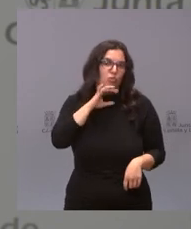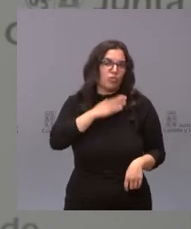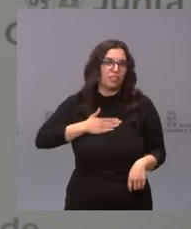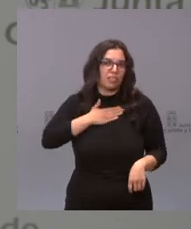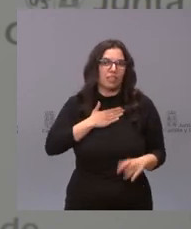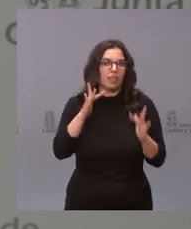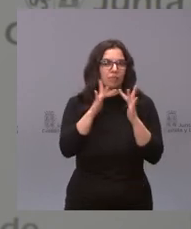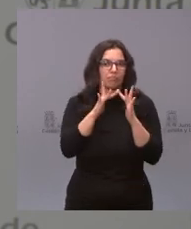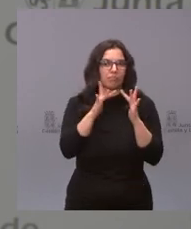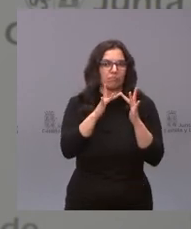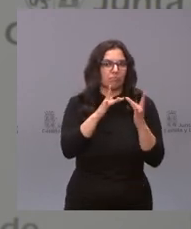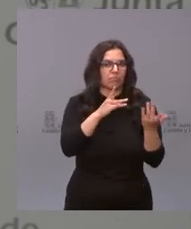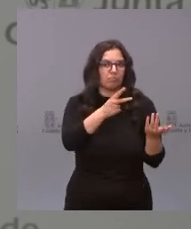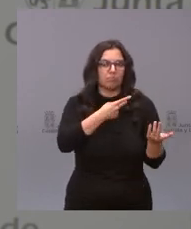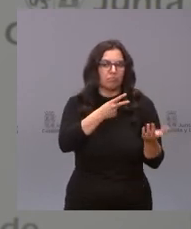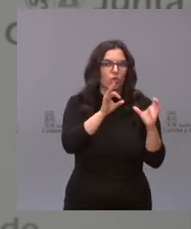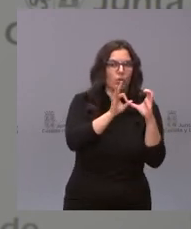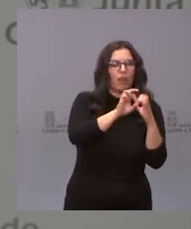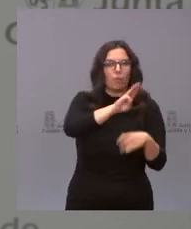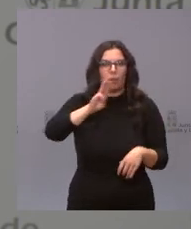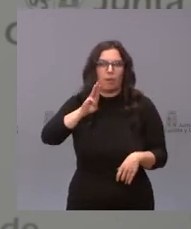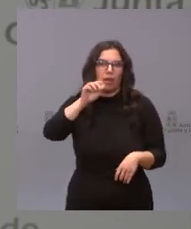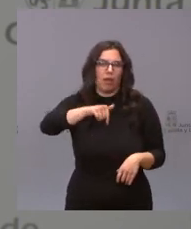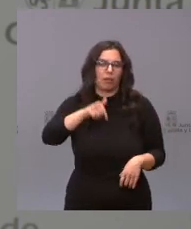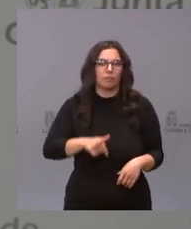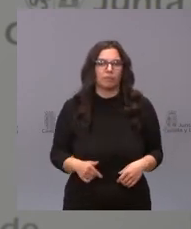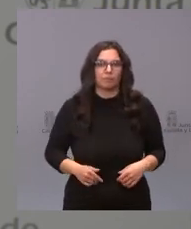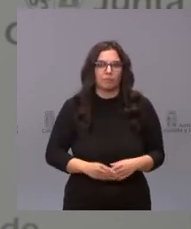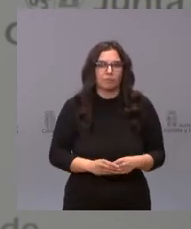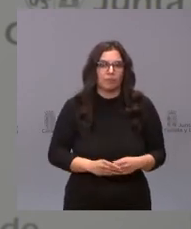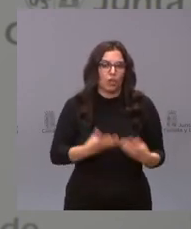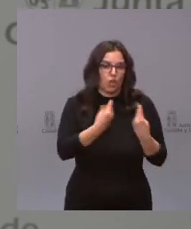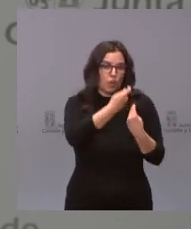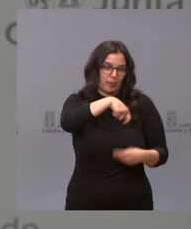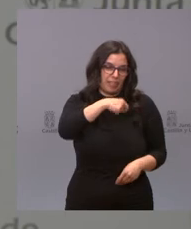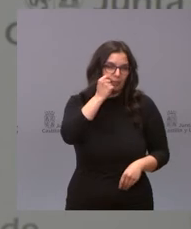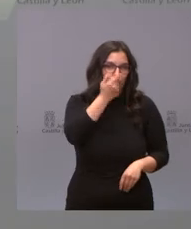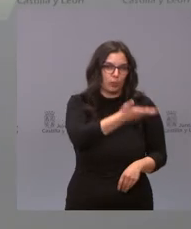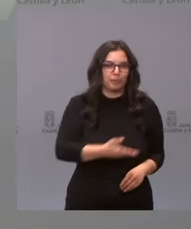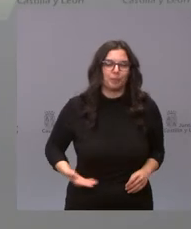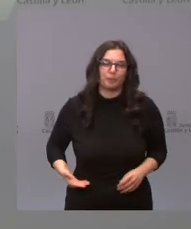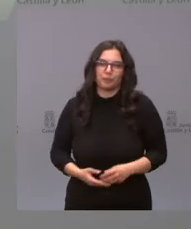la relación que tenemos entre Ciudadanos y el Partido Popular en Castilla y León con el presidente Fernández Mañueco